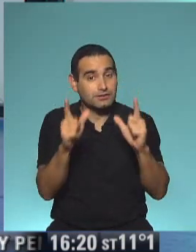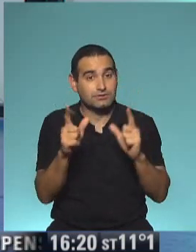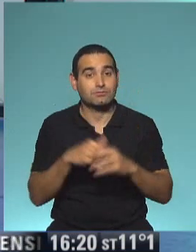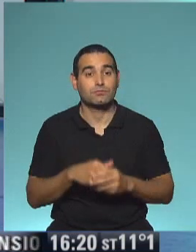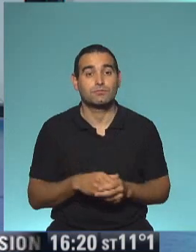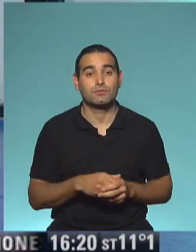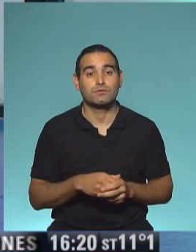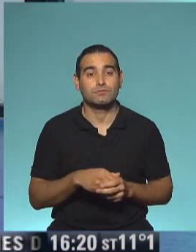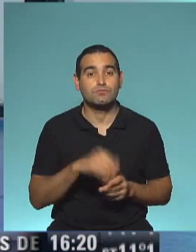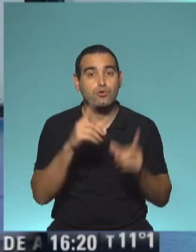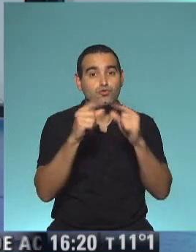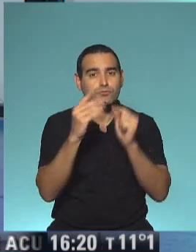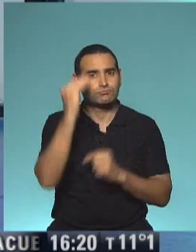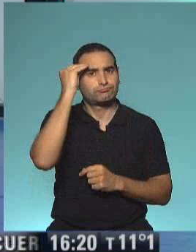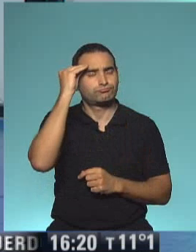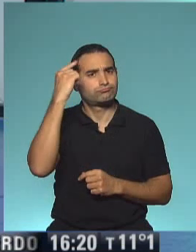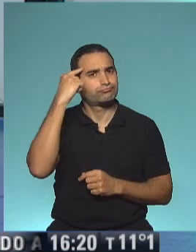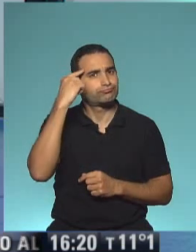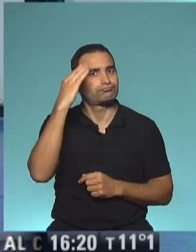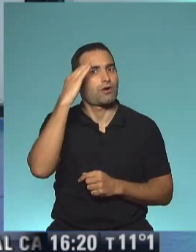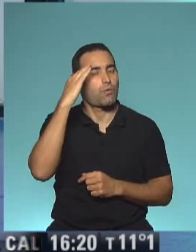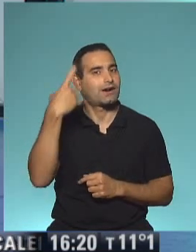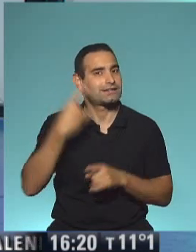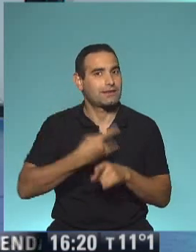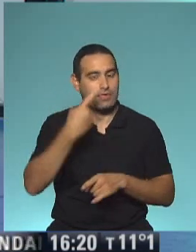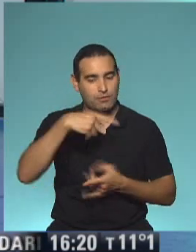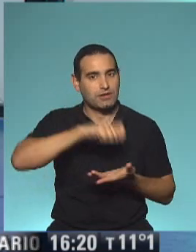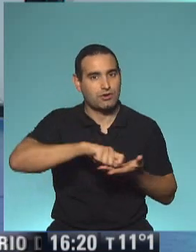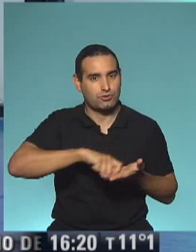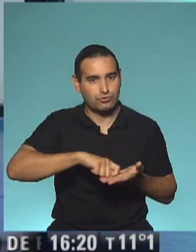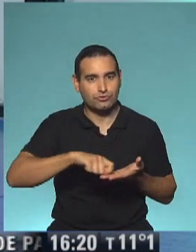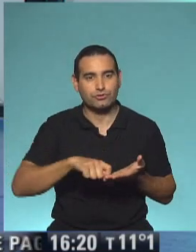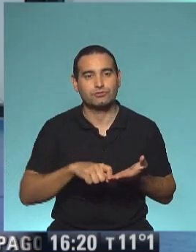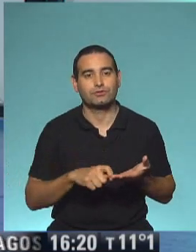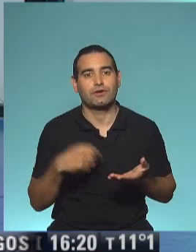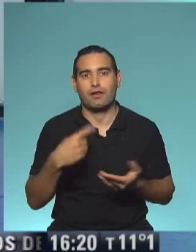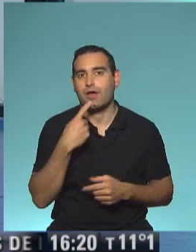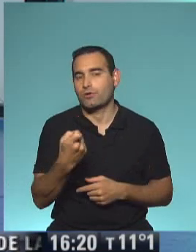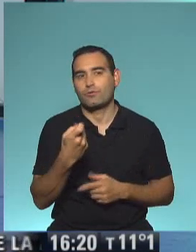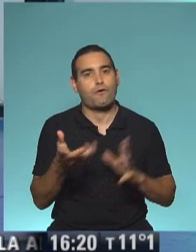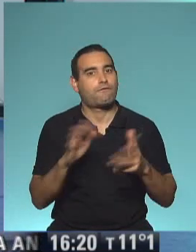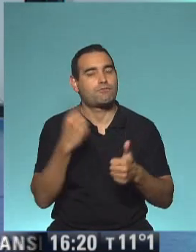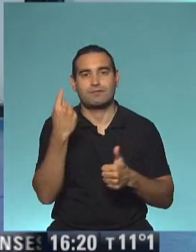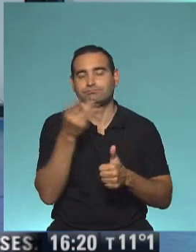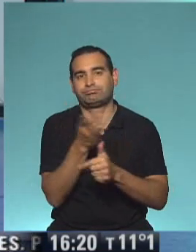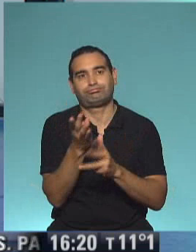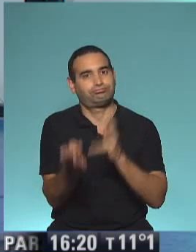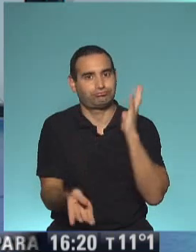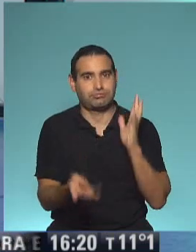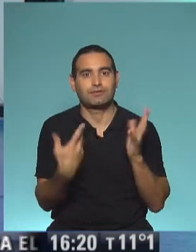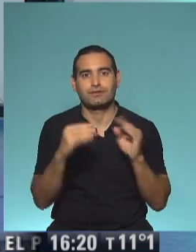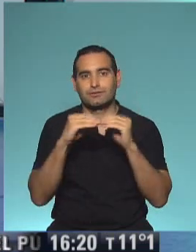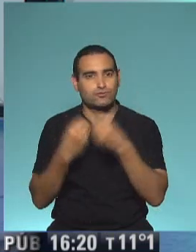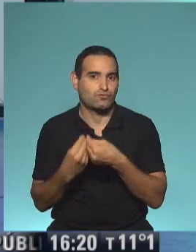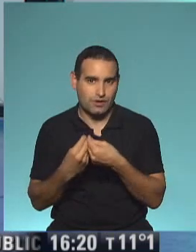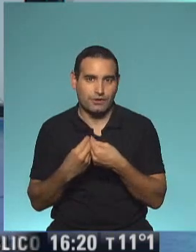cifras que dejamos acá en la memoria que no hay que olvidarse de anotar después, y nos damos cuenta que hay un montón de maneras de hacerlo, y que cada quien